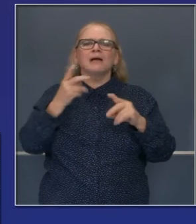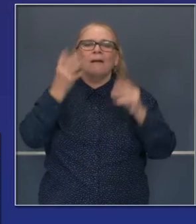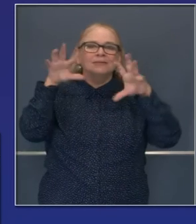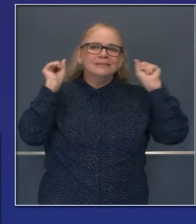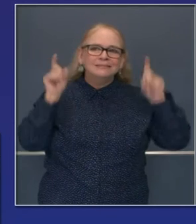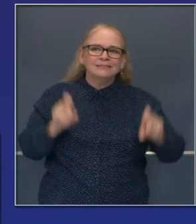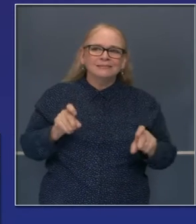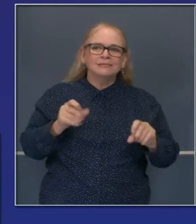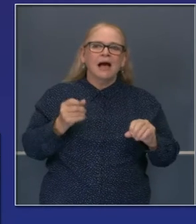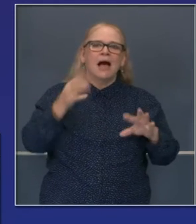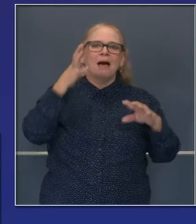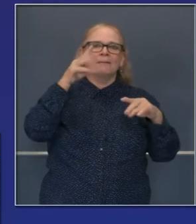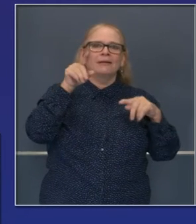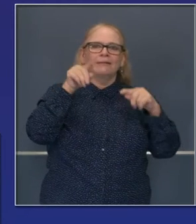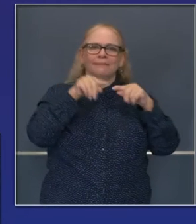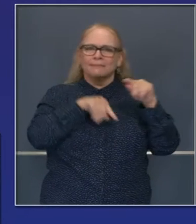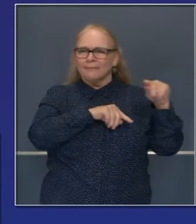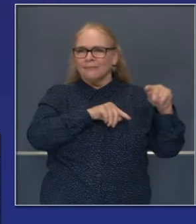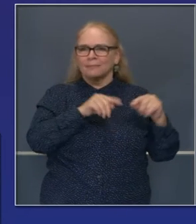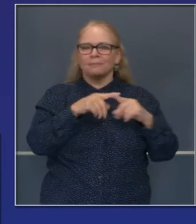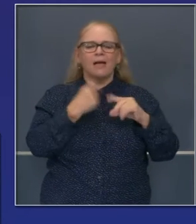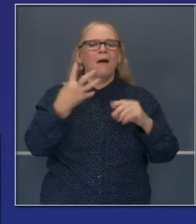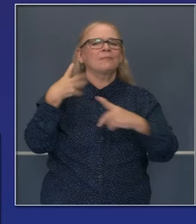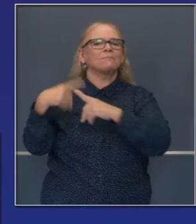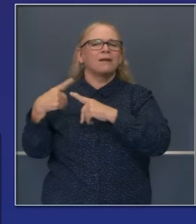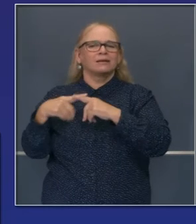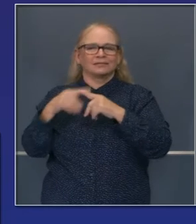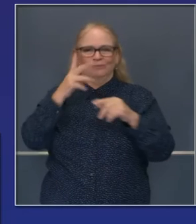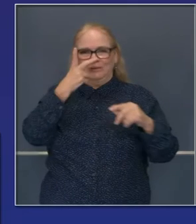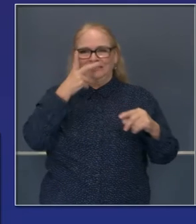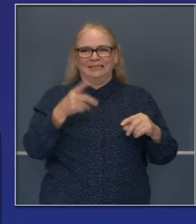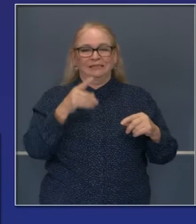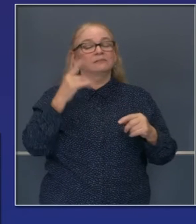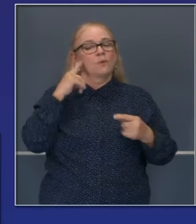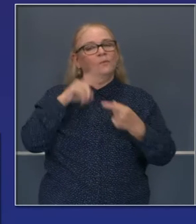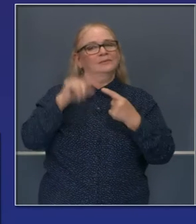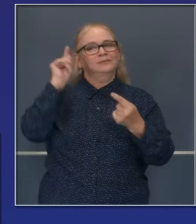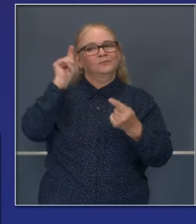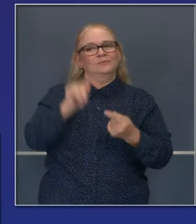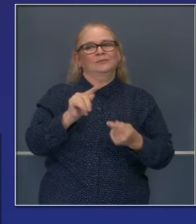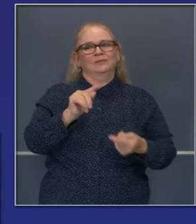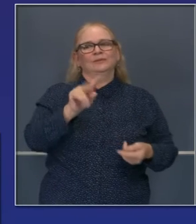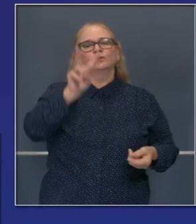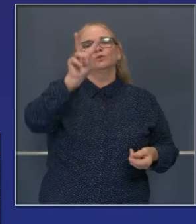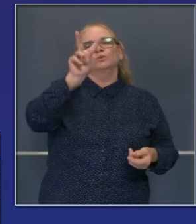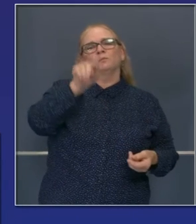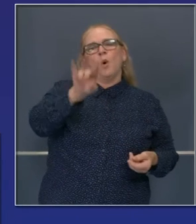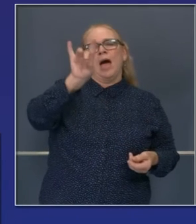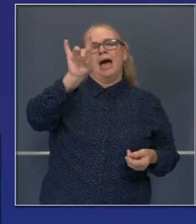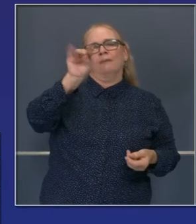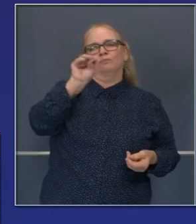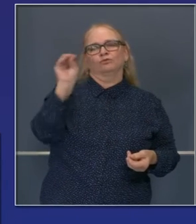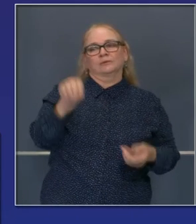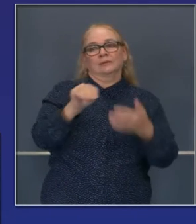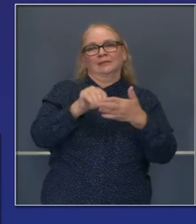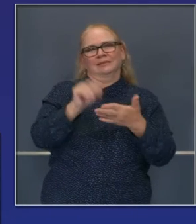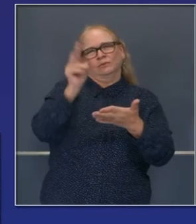El índice de positividad está desde un periodo de 14 días en esa transparencia a 2.8%.